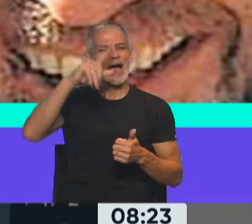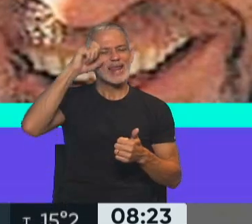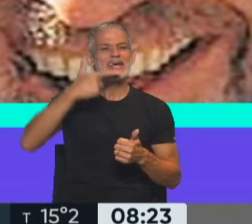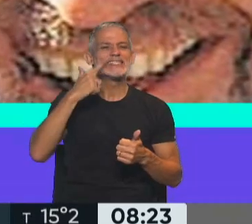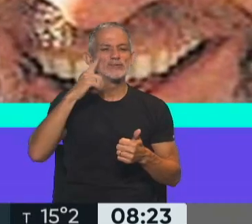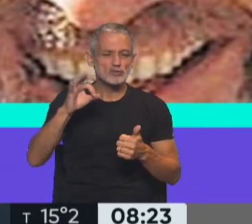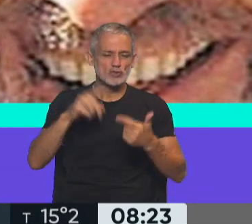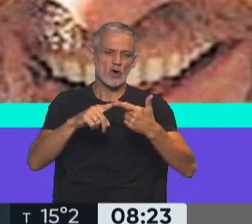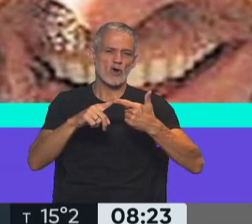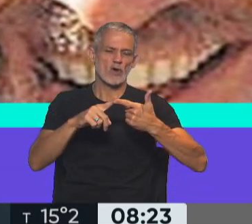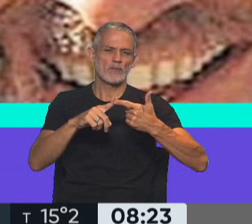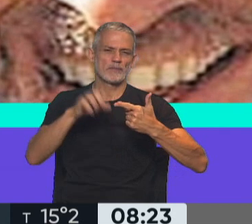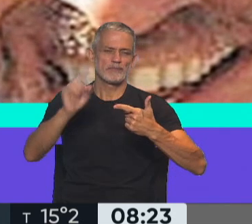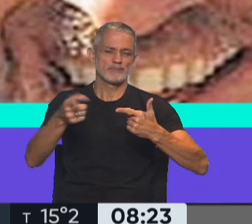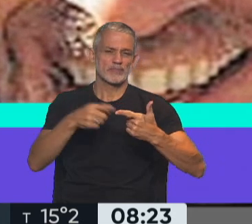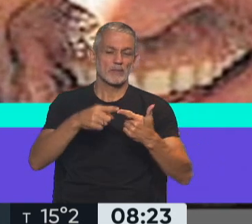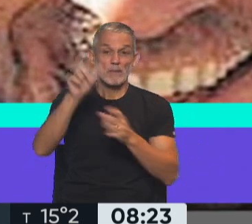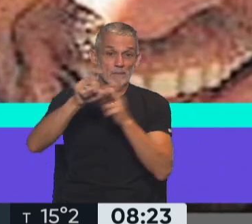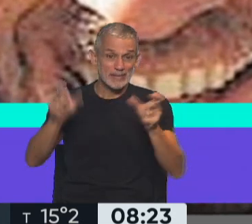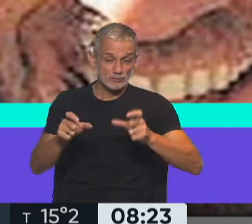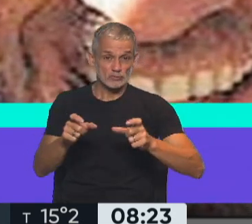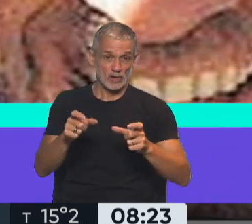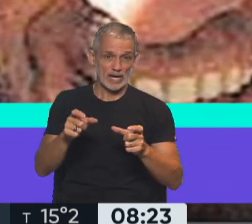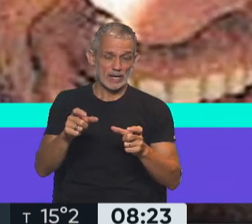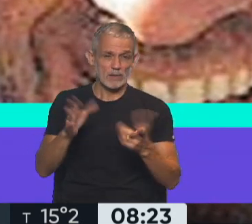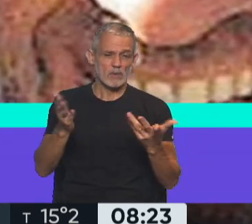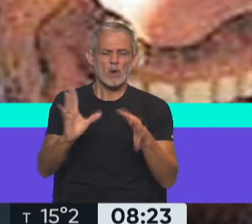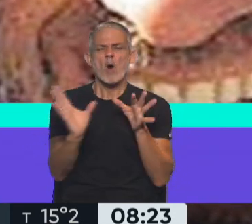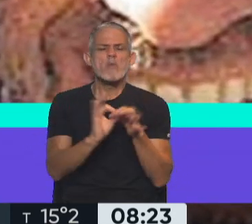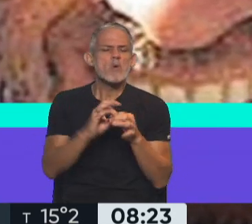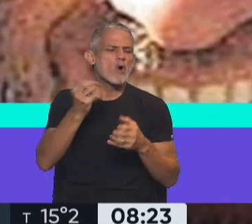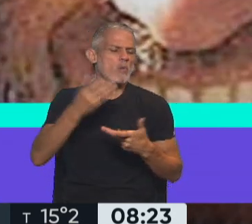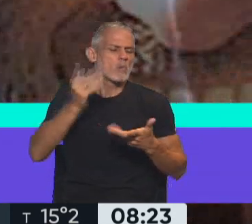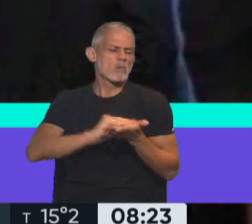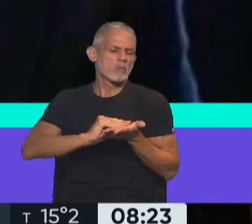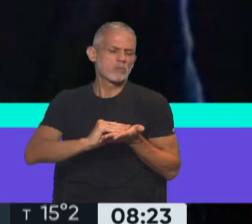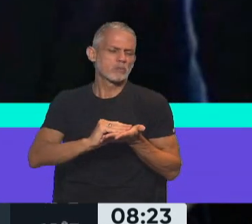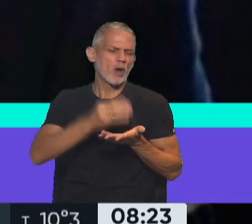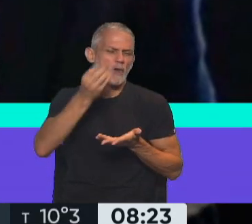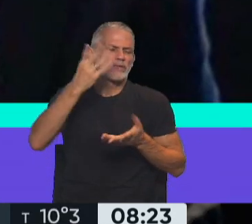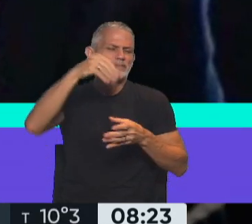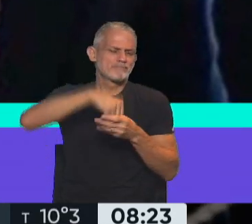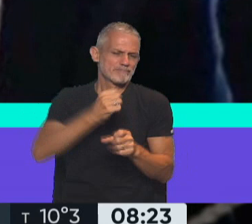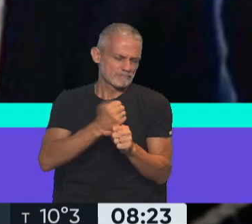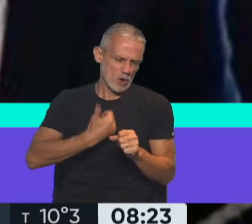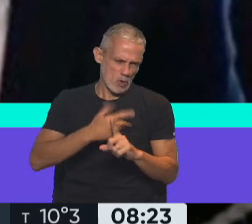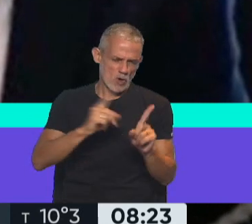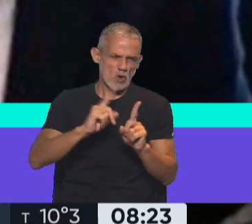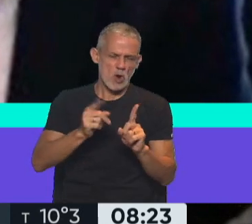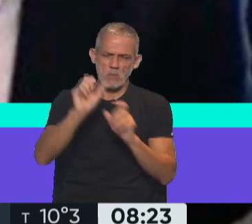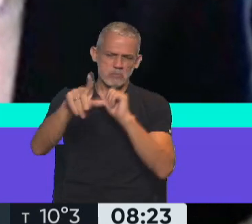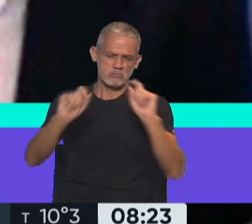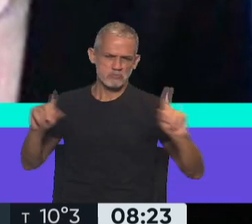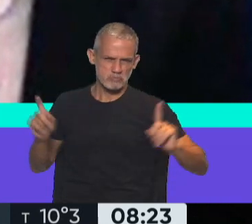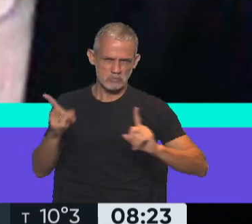sea, personas que no tienen una vinculación oficial, sino que espían informalmente a